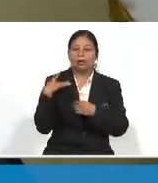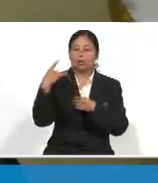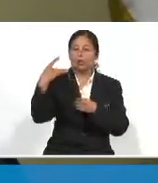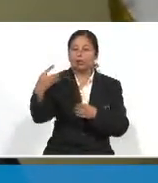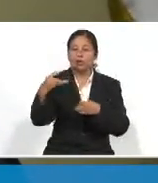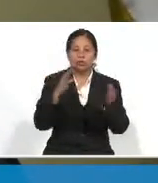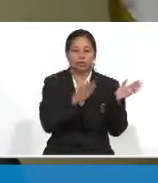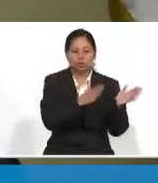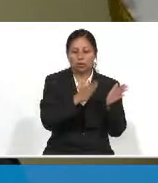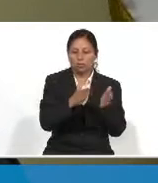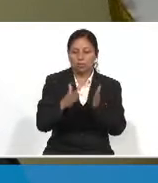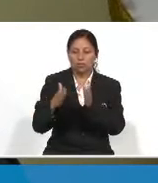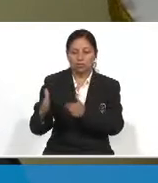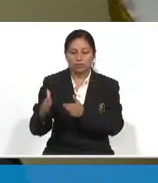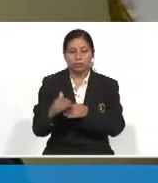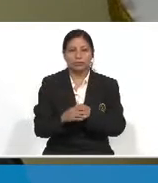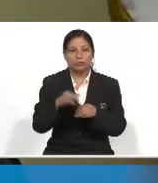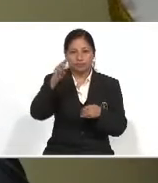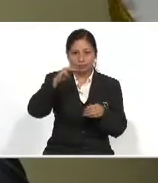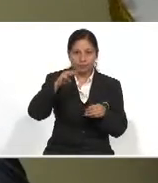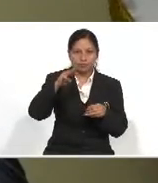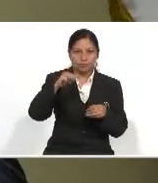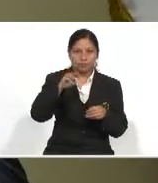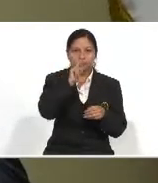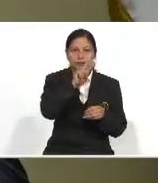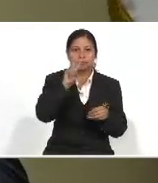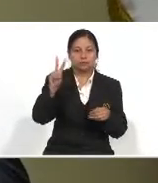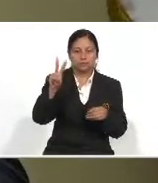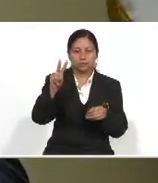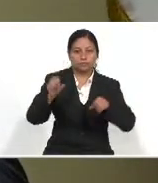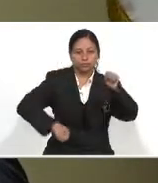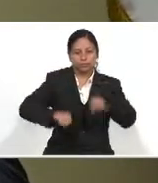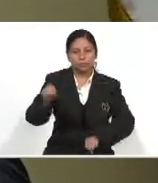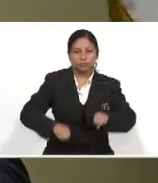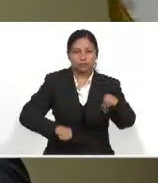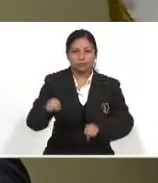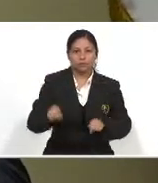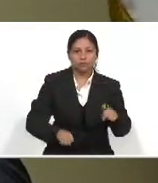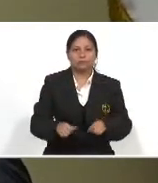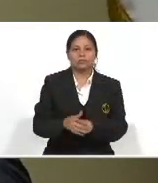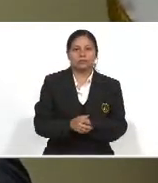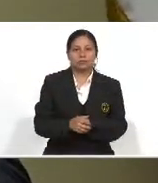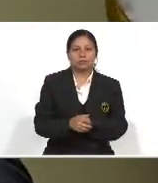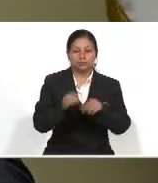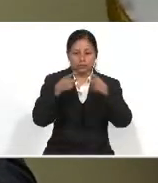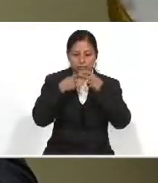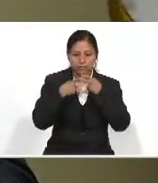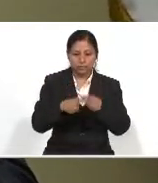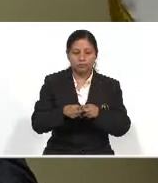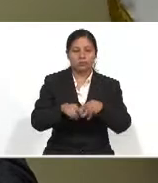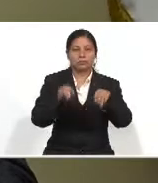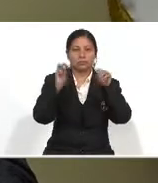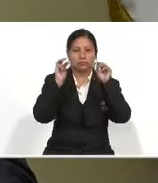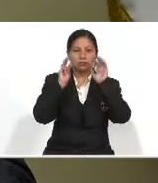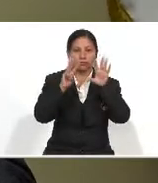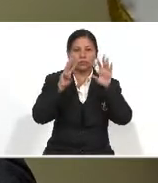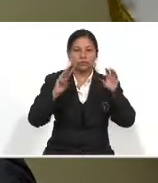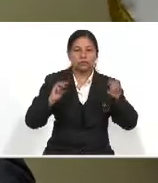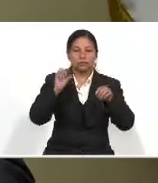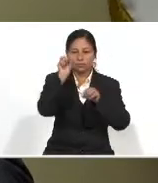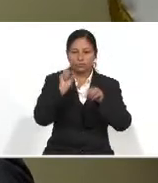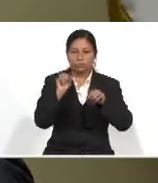todo el proceso. El día martes 22 de septiembre vamos a dar inicio a las 8.30 de la mañana.